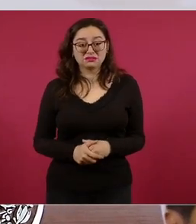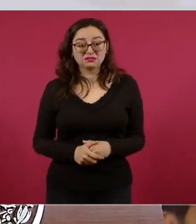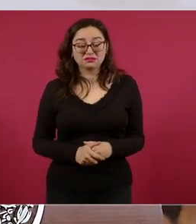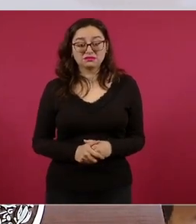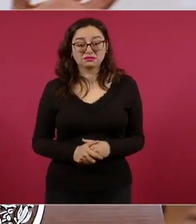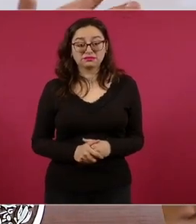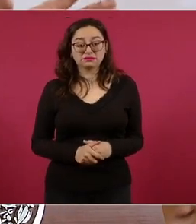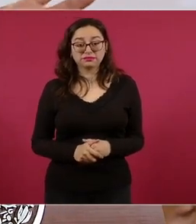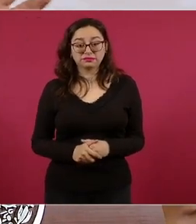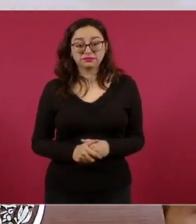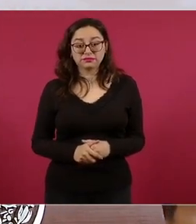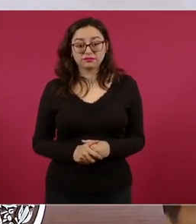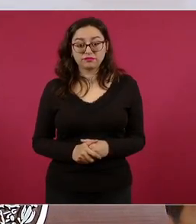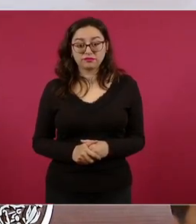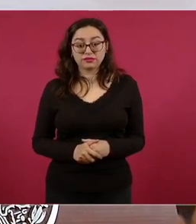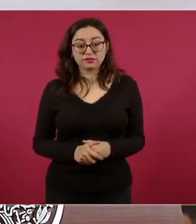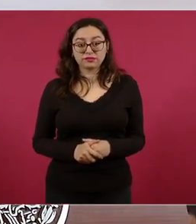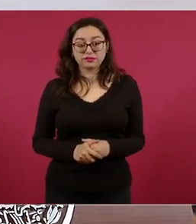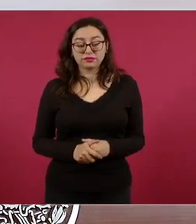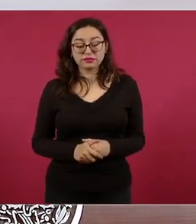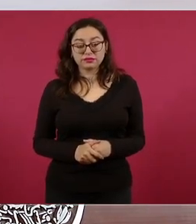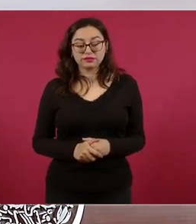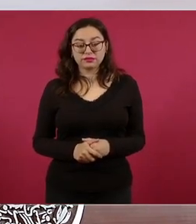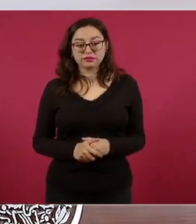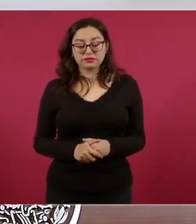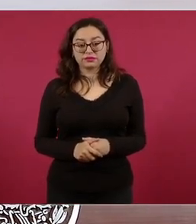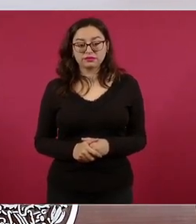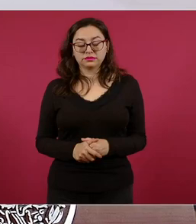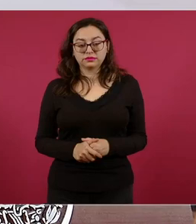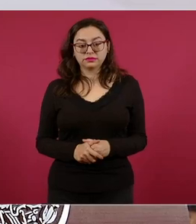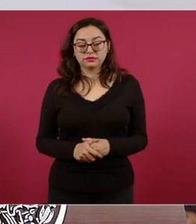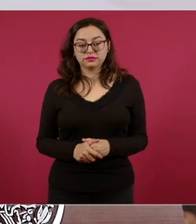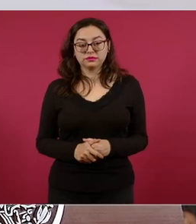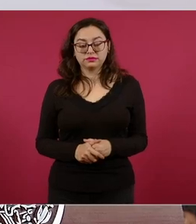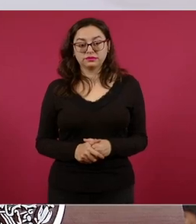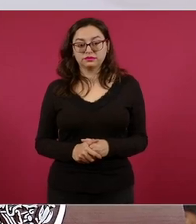porque el robo de vehículo